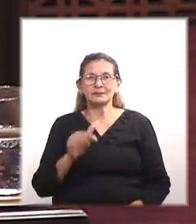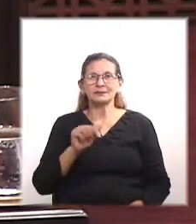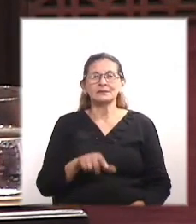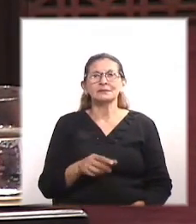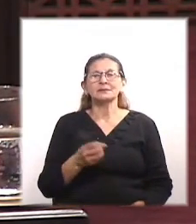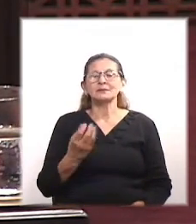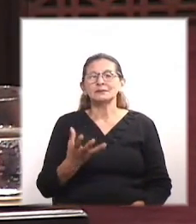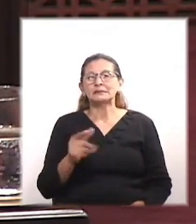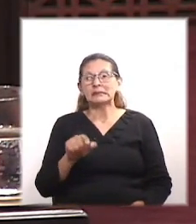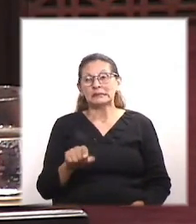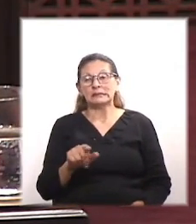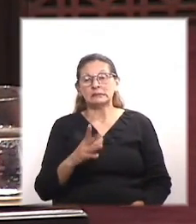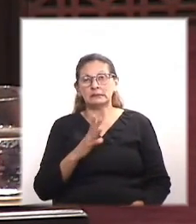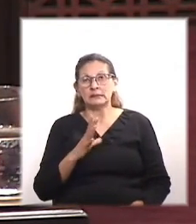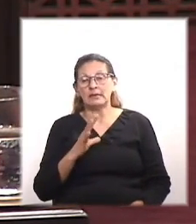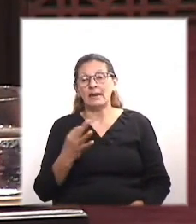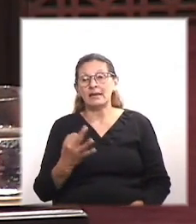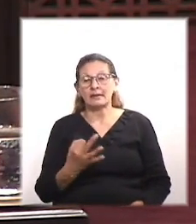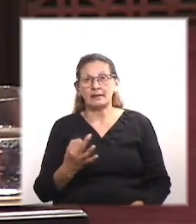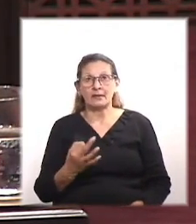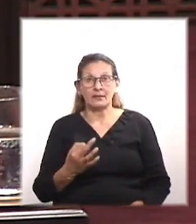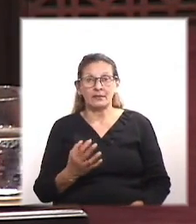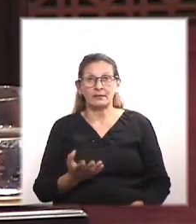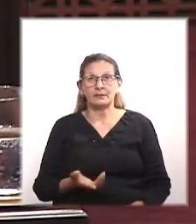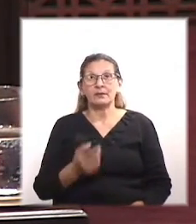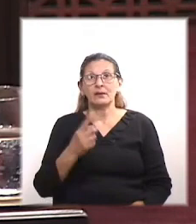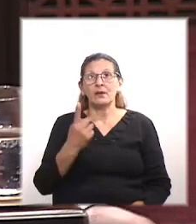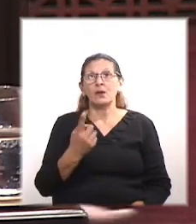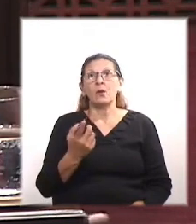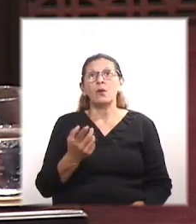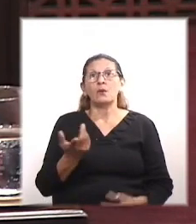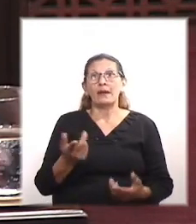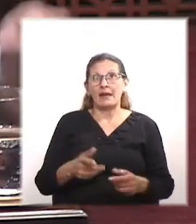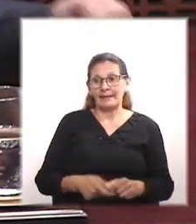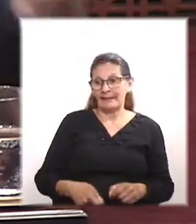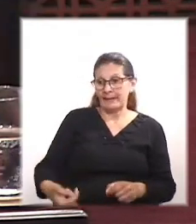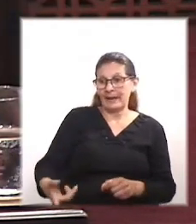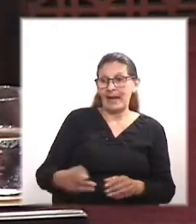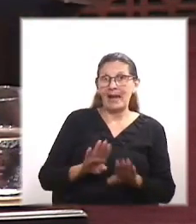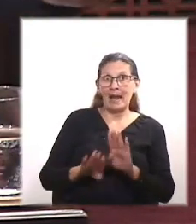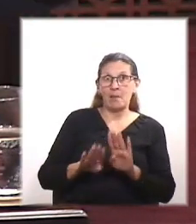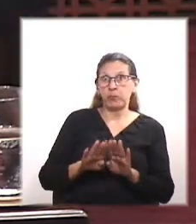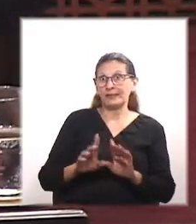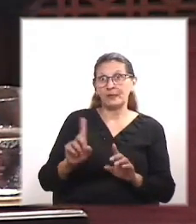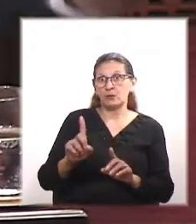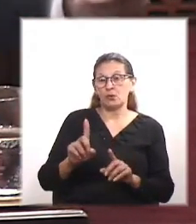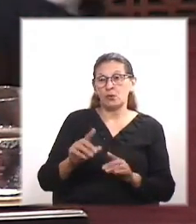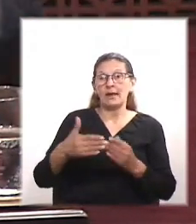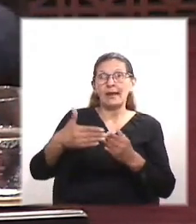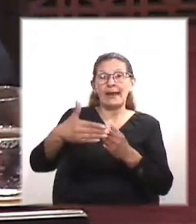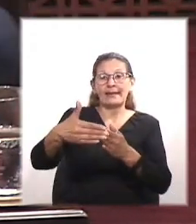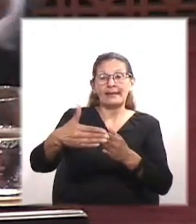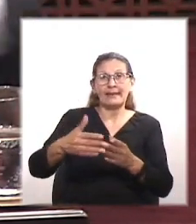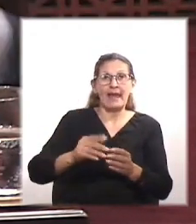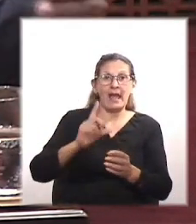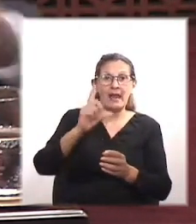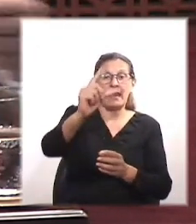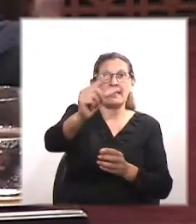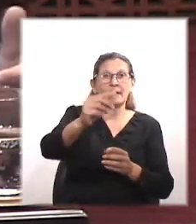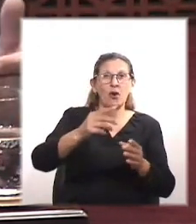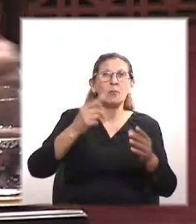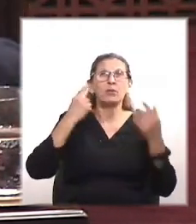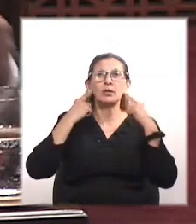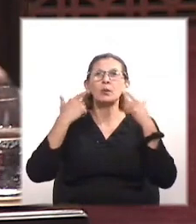es donde está la realidad. Una batería no se la podés tirar en la puerta de la casa del vecino, la tenés que ir a tirar a una esquina, tenés que alejarte. El